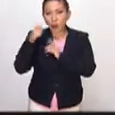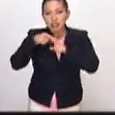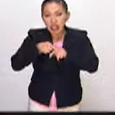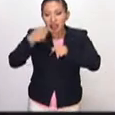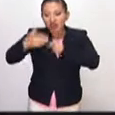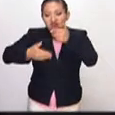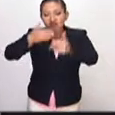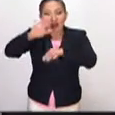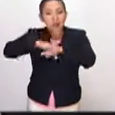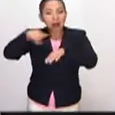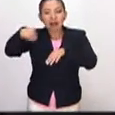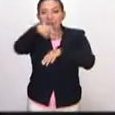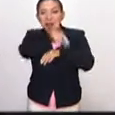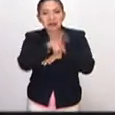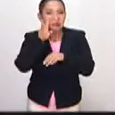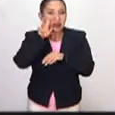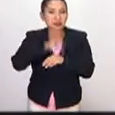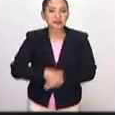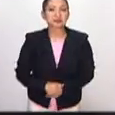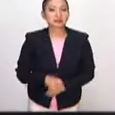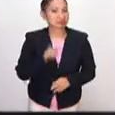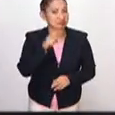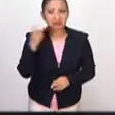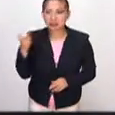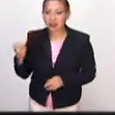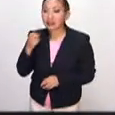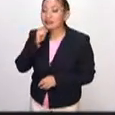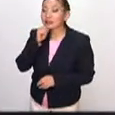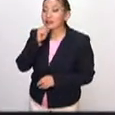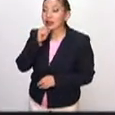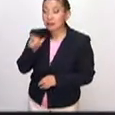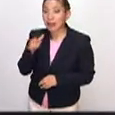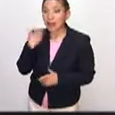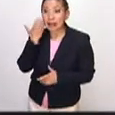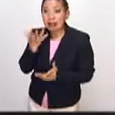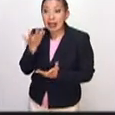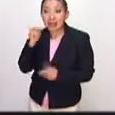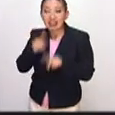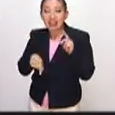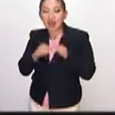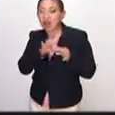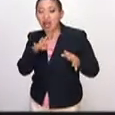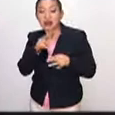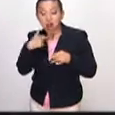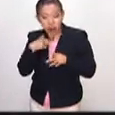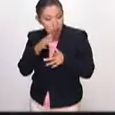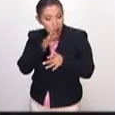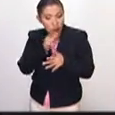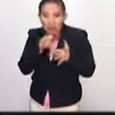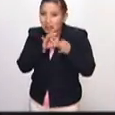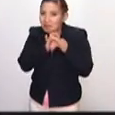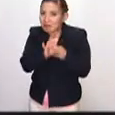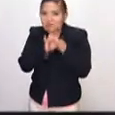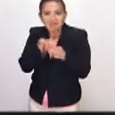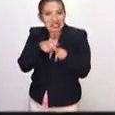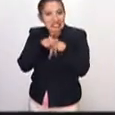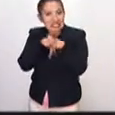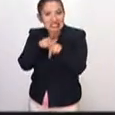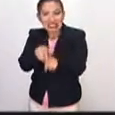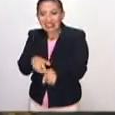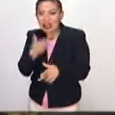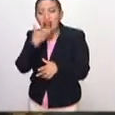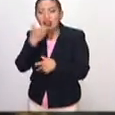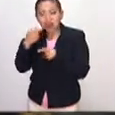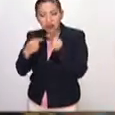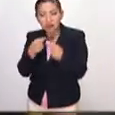muchos otros artistas, incluso los que quieren romper con esto. No se rompe nada, se rompe una tradición si tú